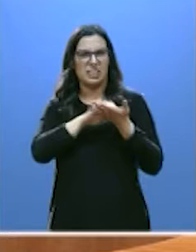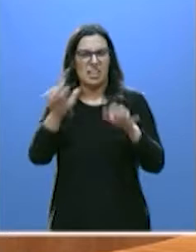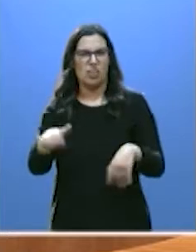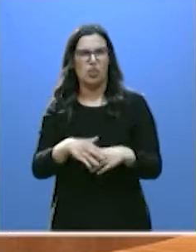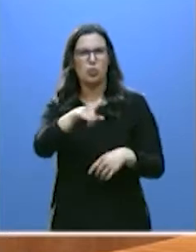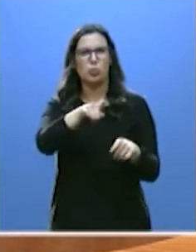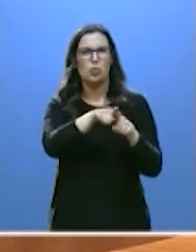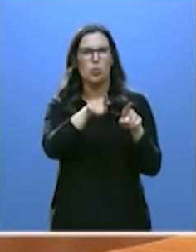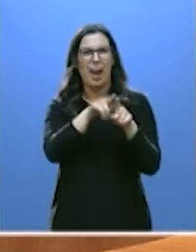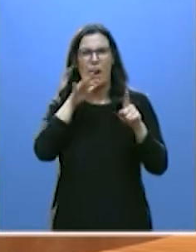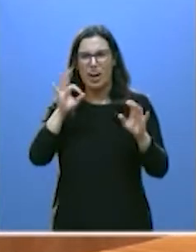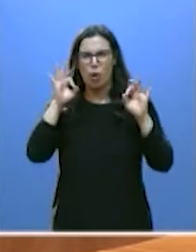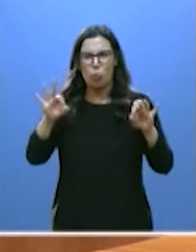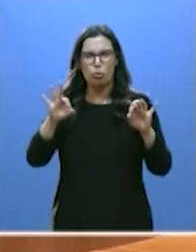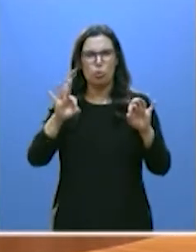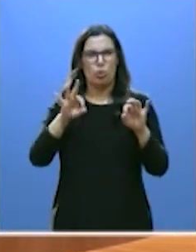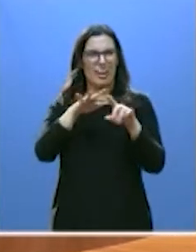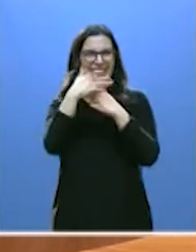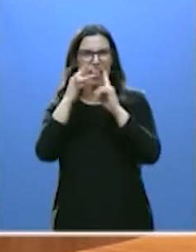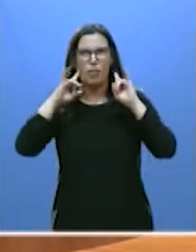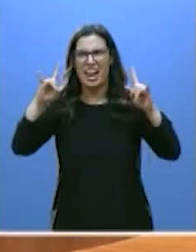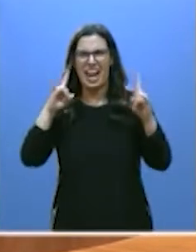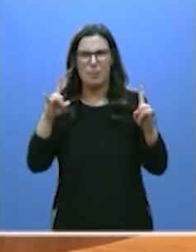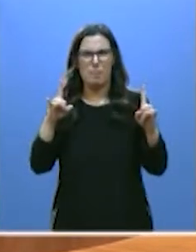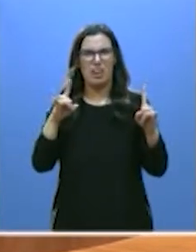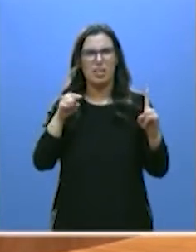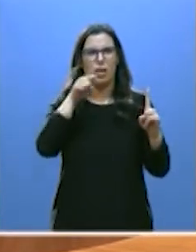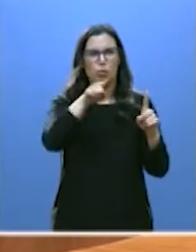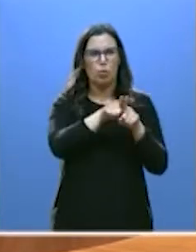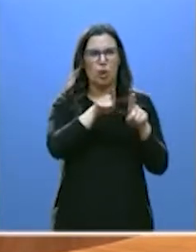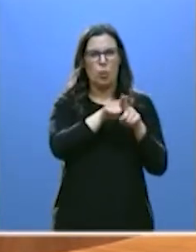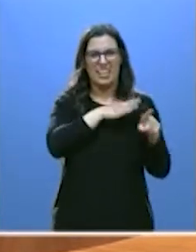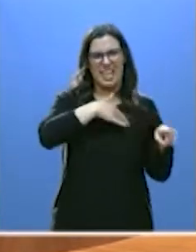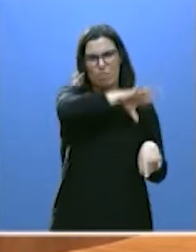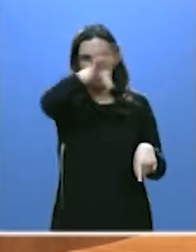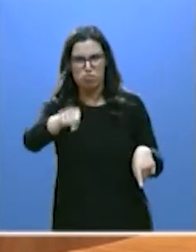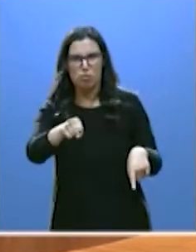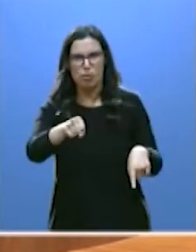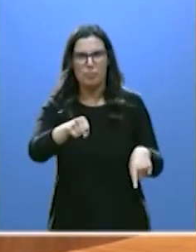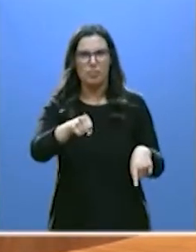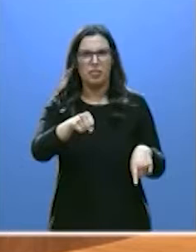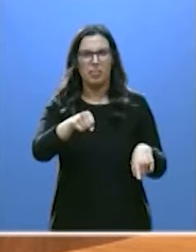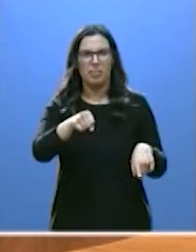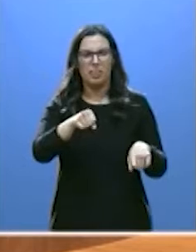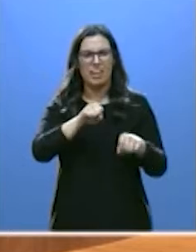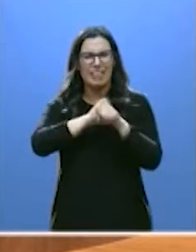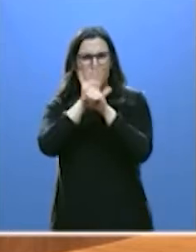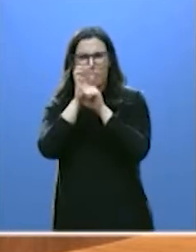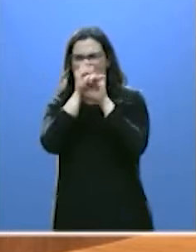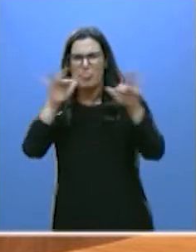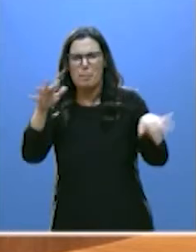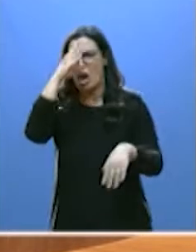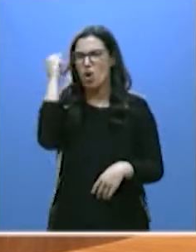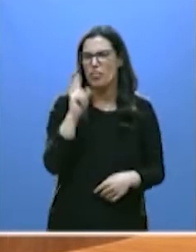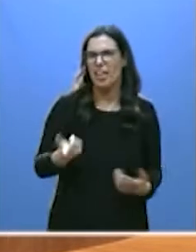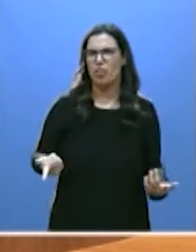asedio en pleno estado de alarma, despreciando que sufrimos una pandemia cruel, una crisis sanitaria